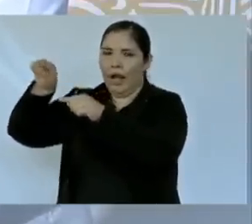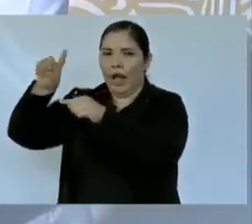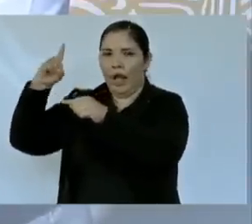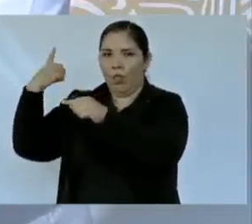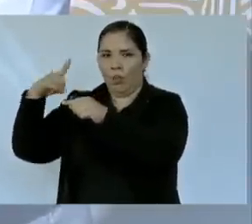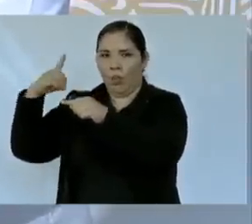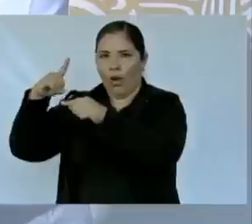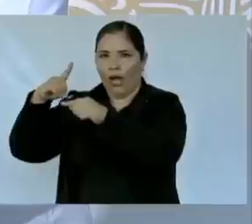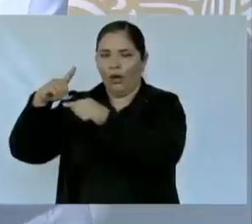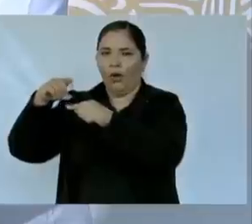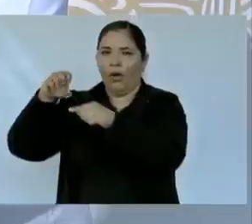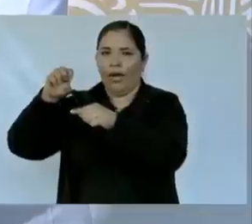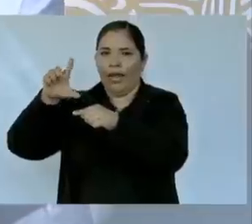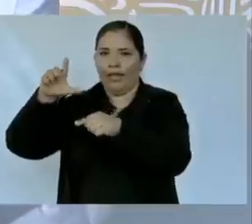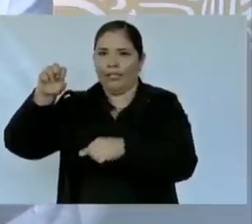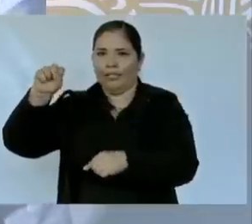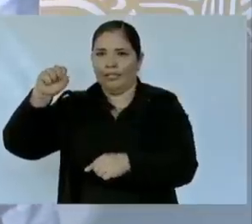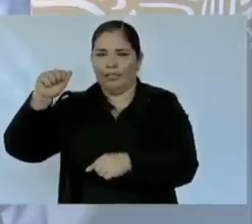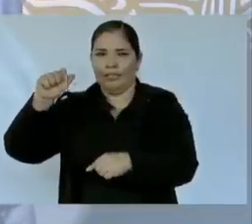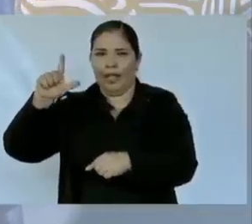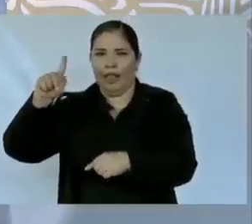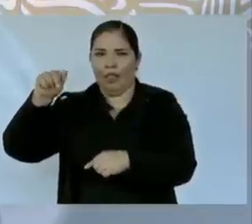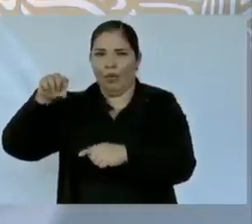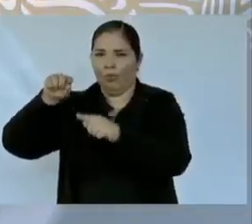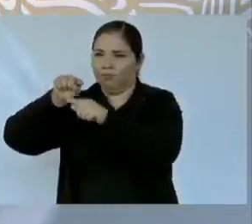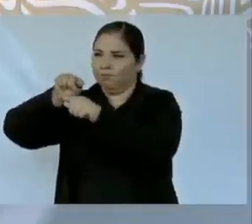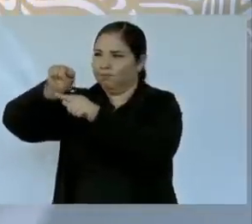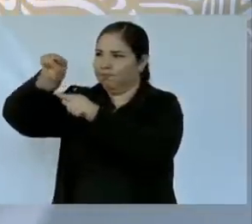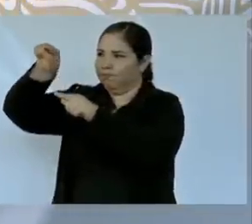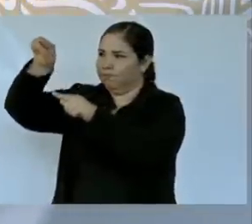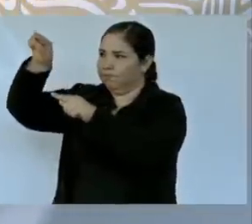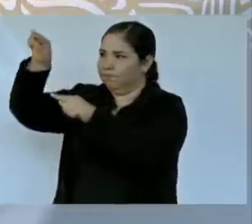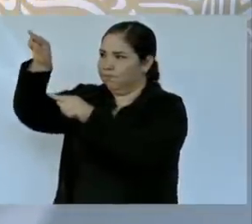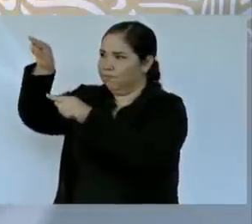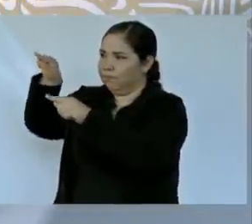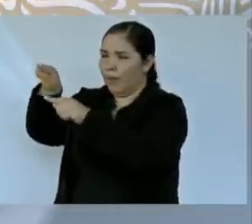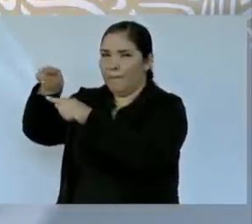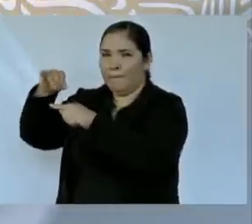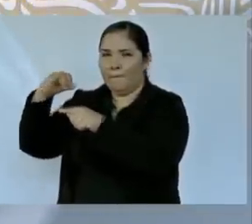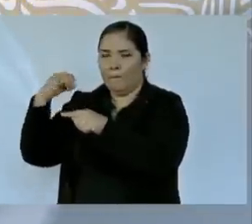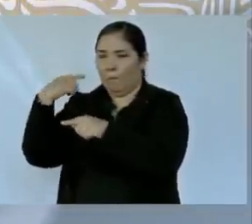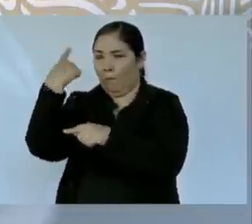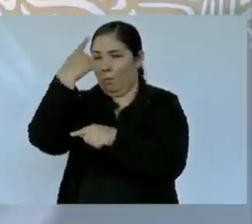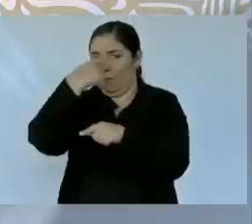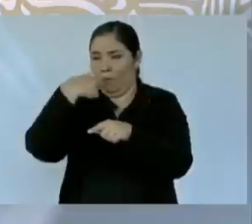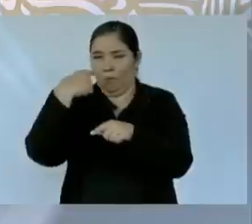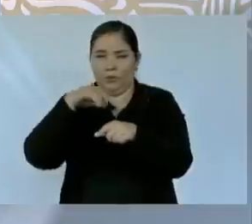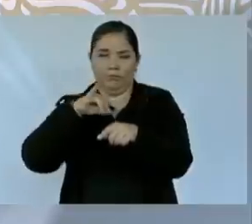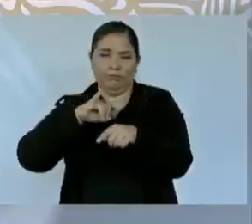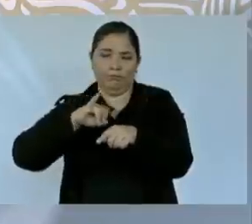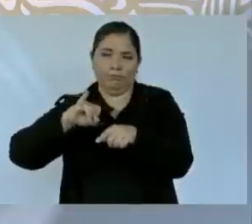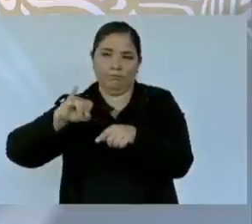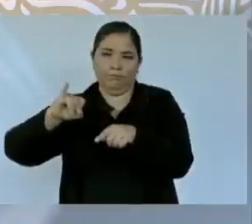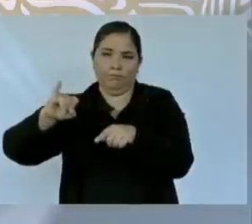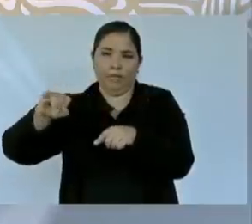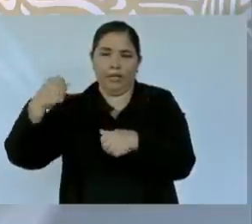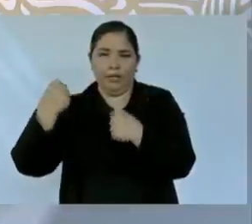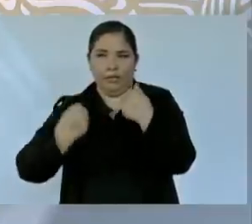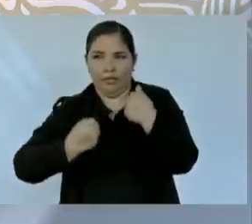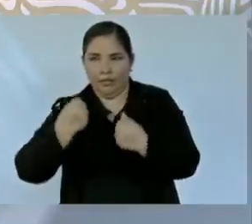salto, estamos hablando de muchas horas de camino,